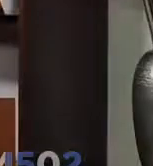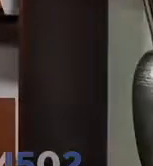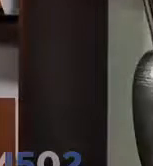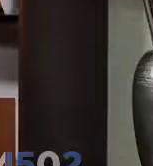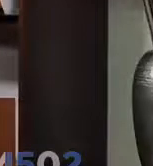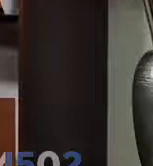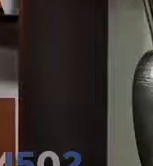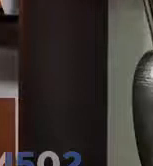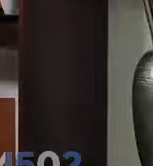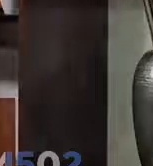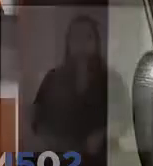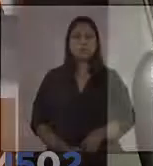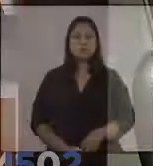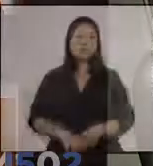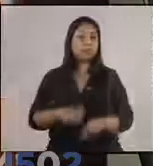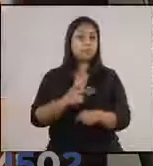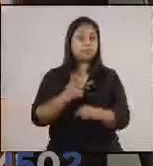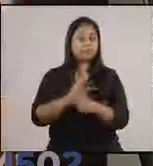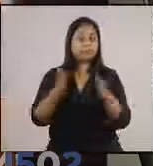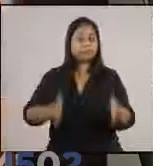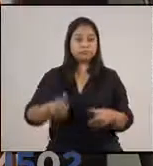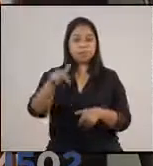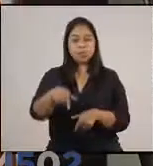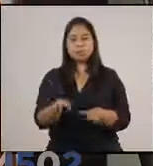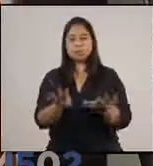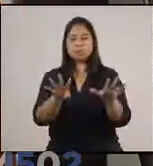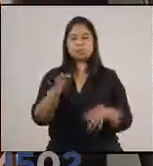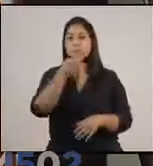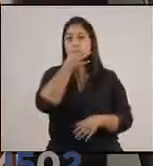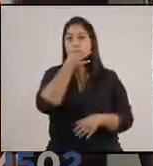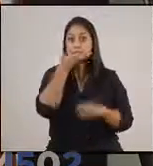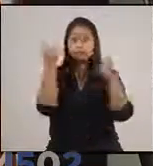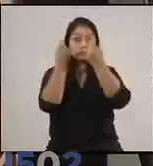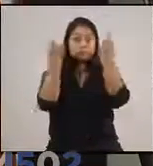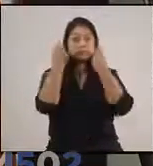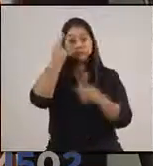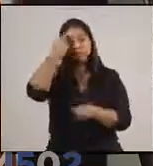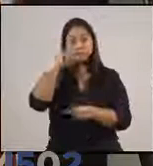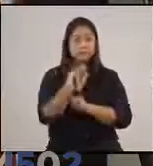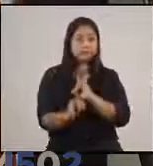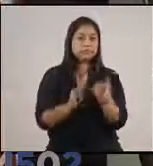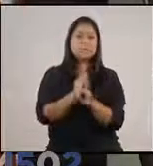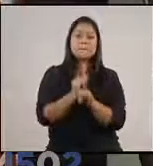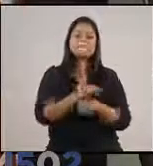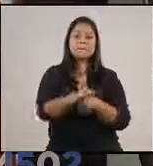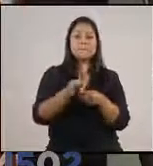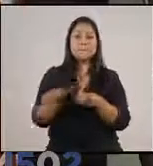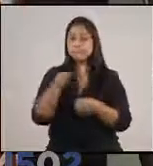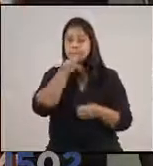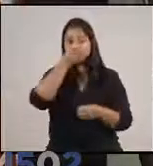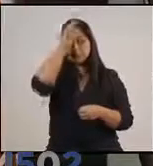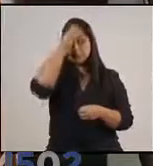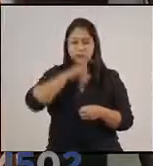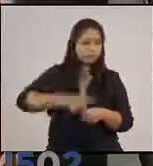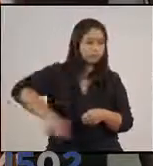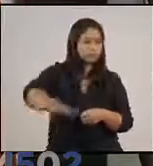Estimados conciudadanos, hoy, 9 de agosto, se celebra el Día Internacional de los Pueblos Indígenas en